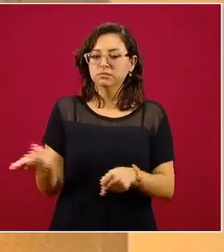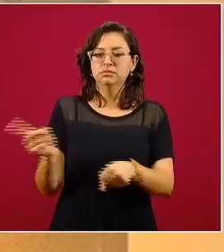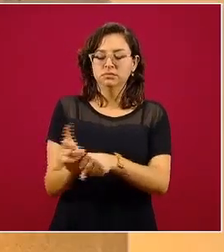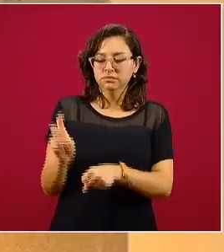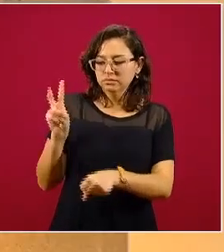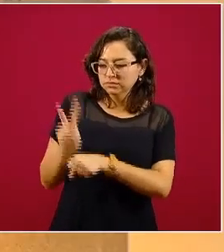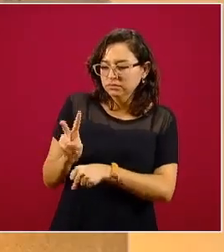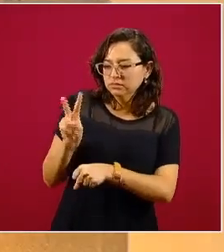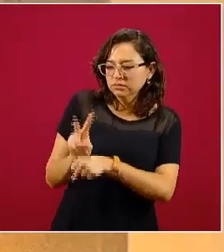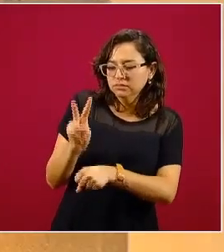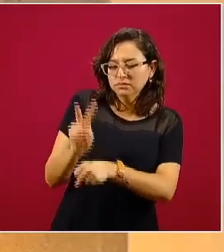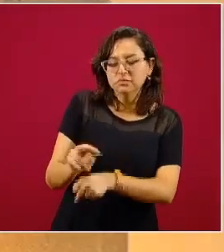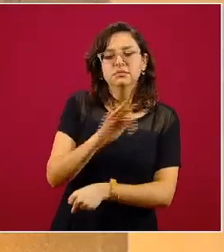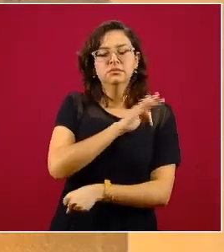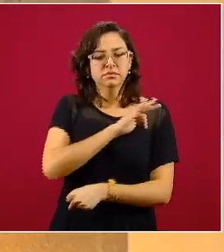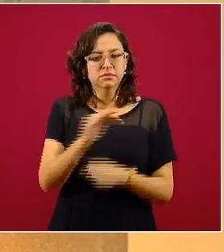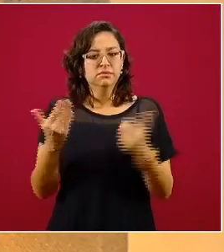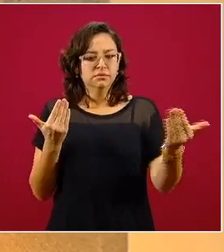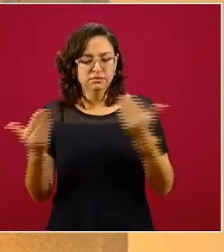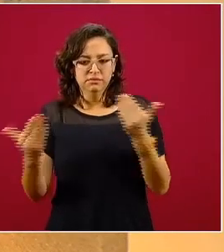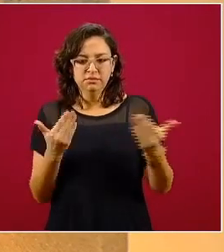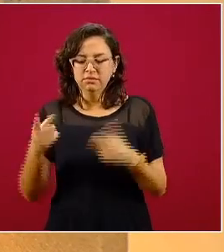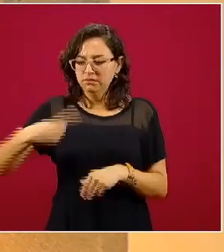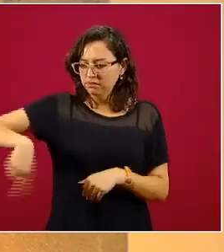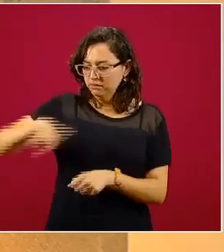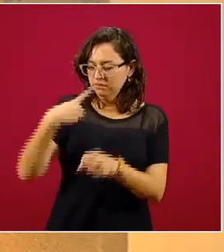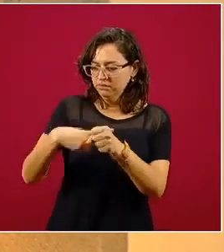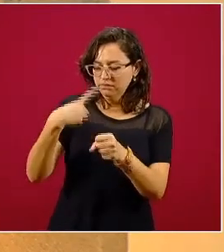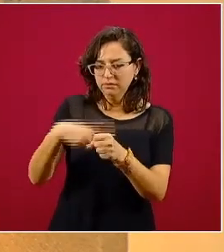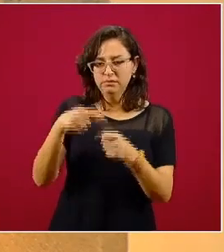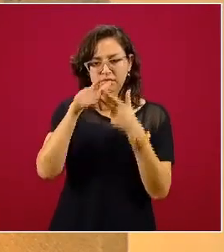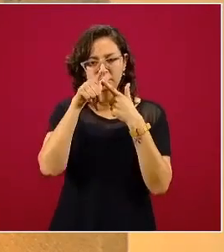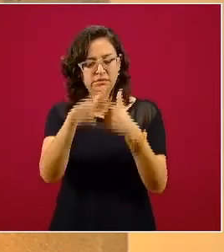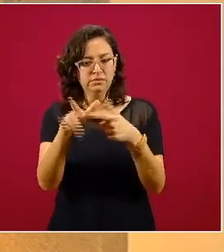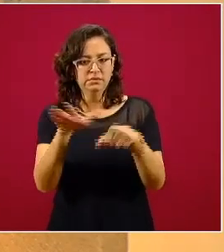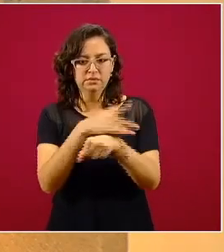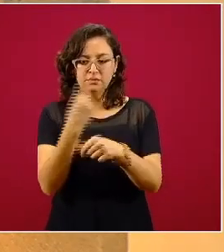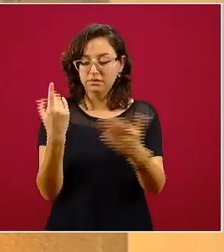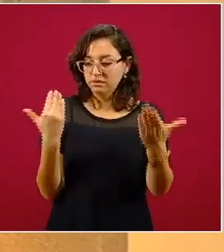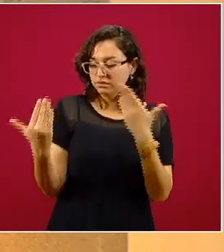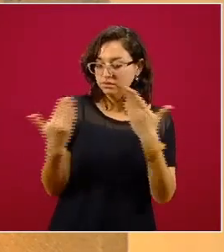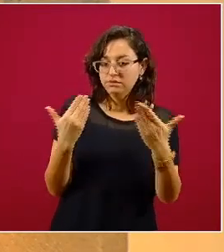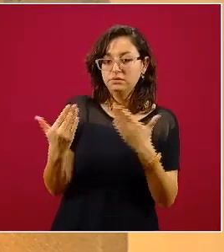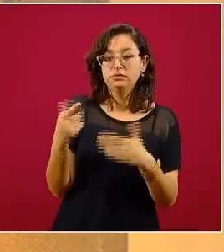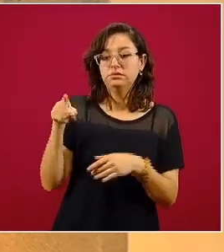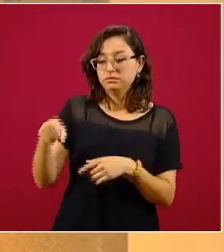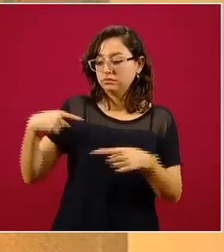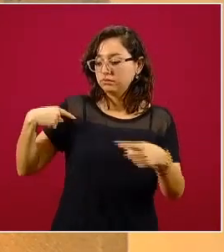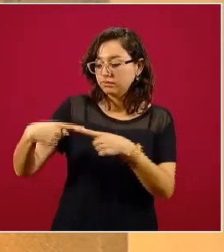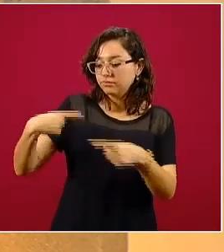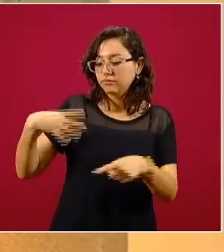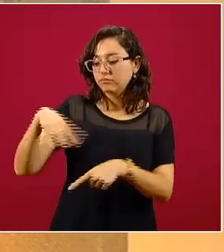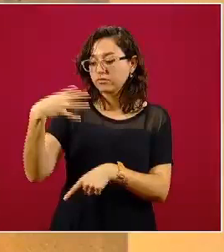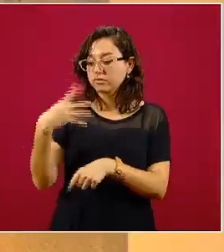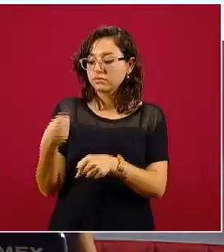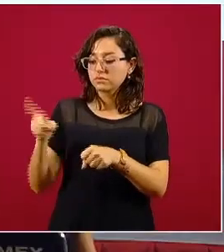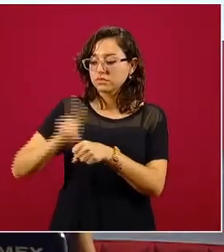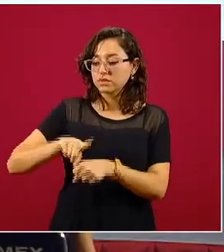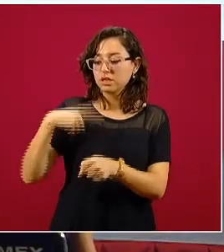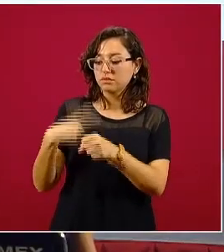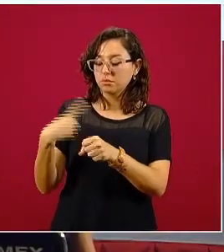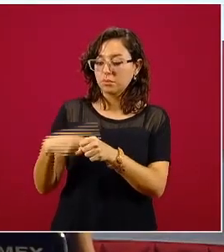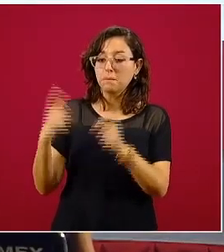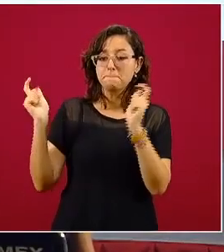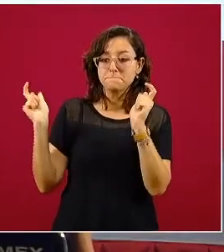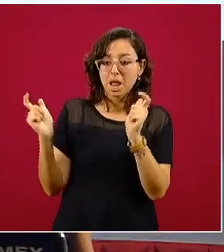puntual a esta proporción de los casos activos, porque en la medida que esta proporción empiece a disminuir, podríamos